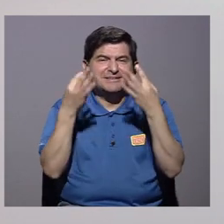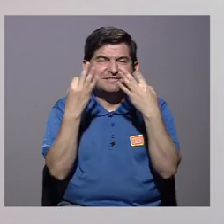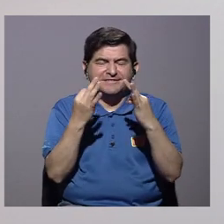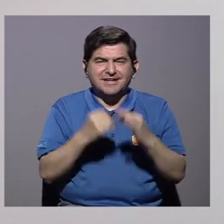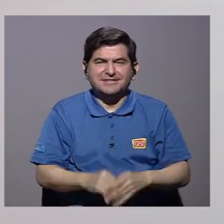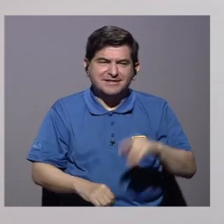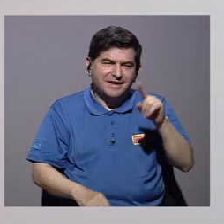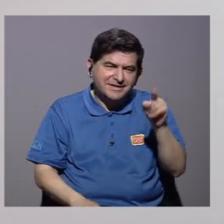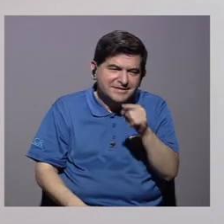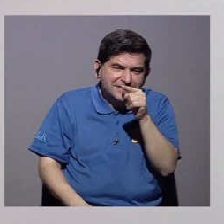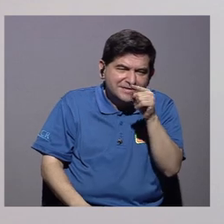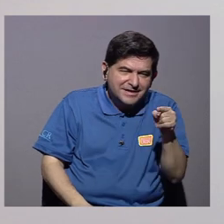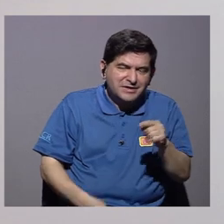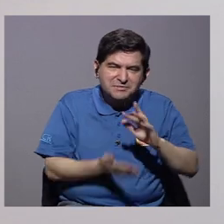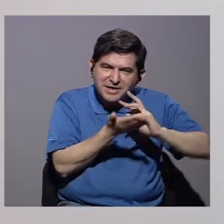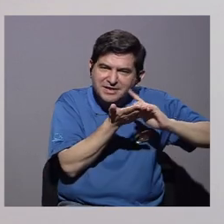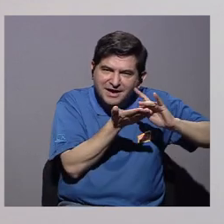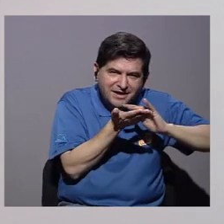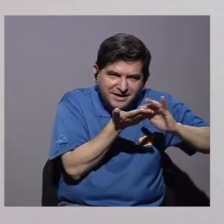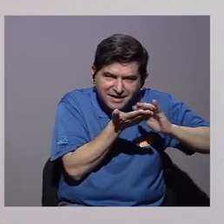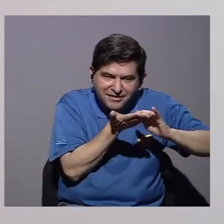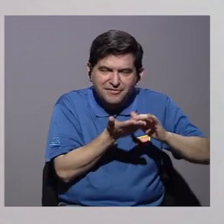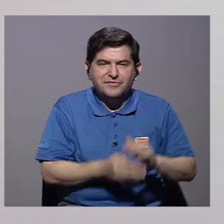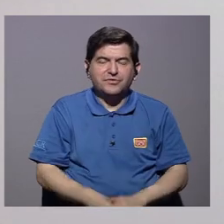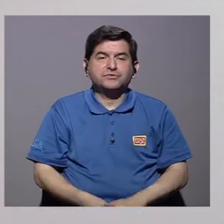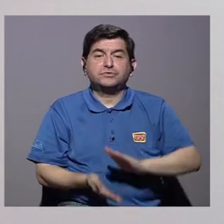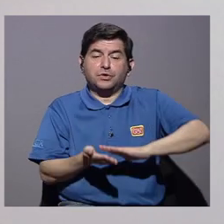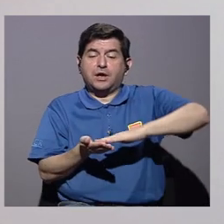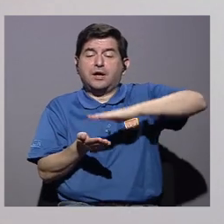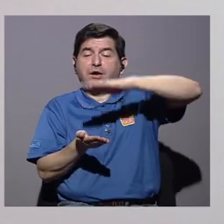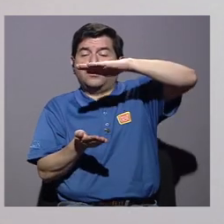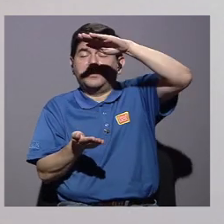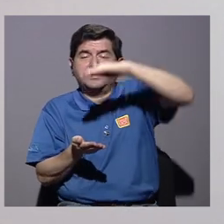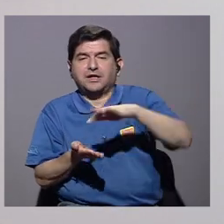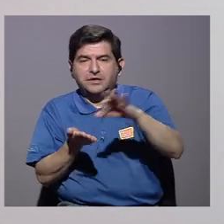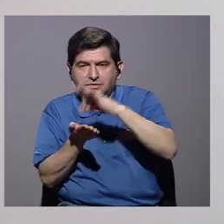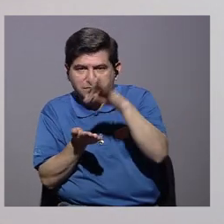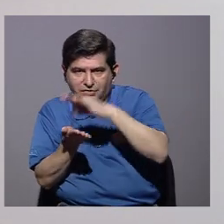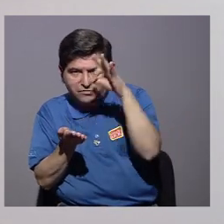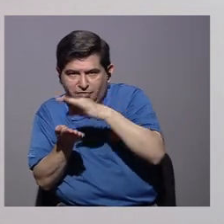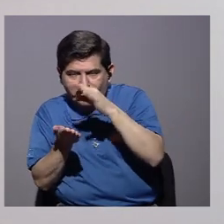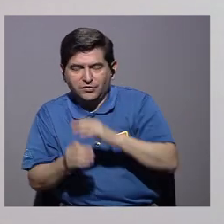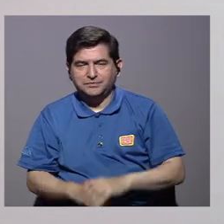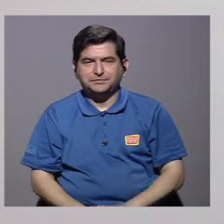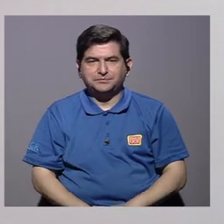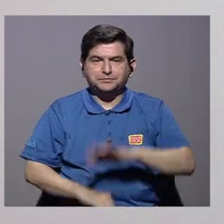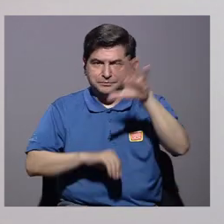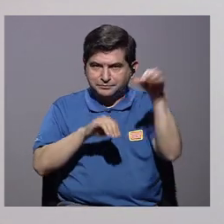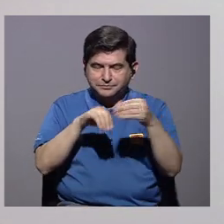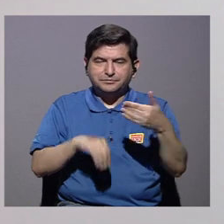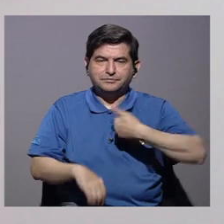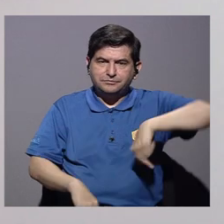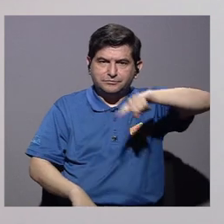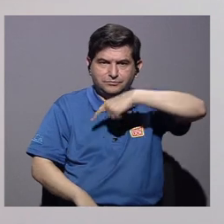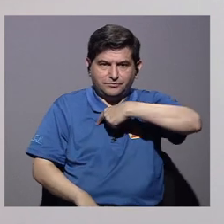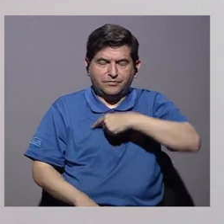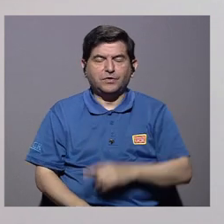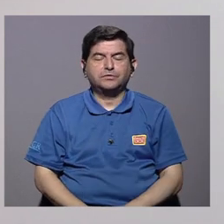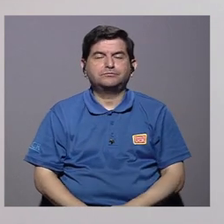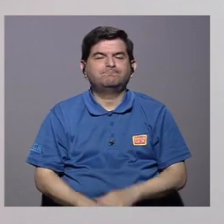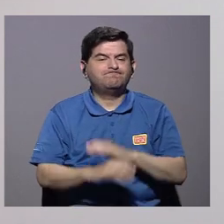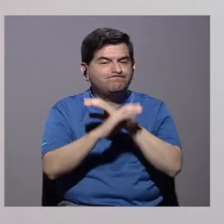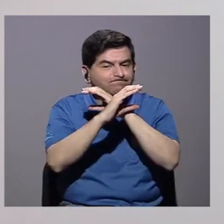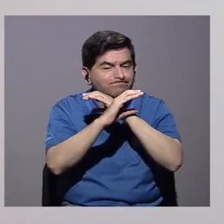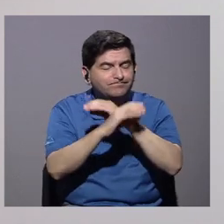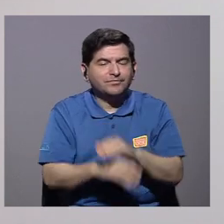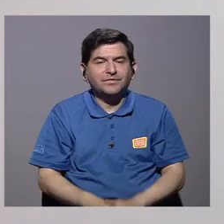Por lo tanto, lo que podemos empezar a hacer es tratar de ir quitando un poquito del arroz de nuestro plato e ir incrementando el consumo de